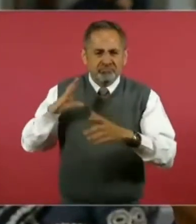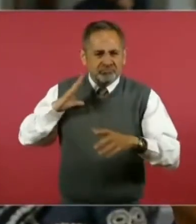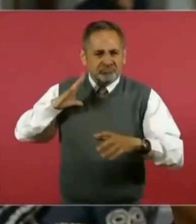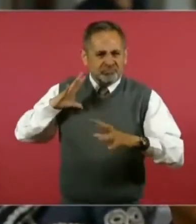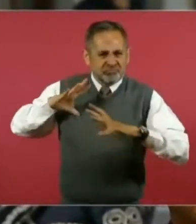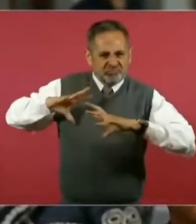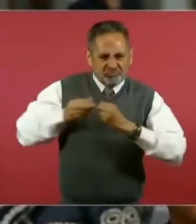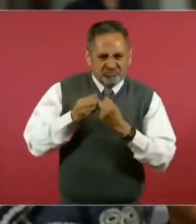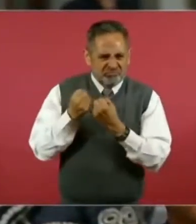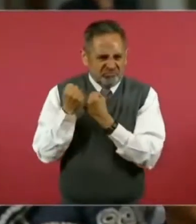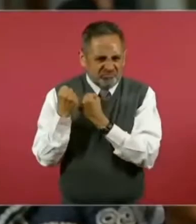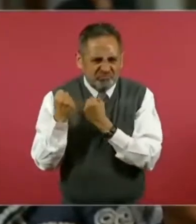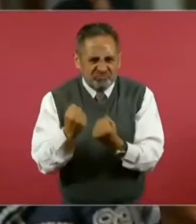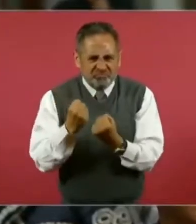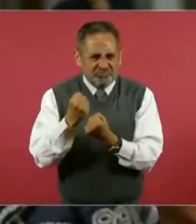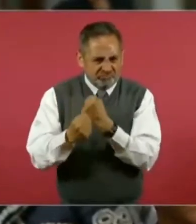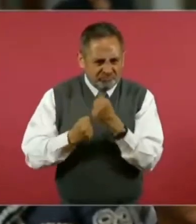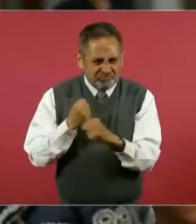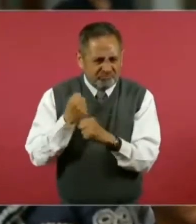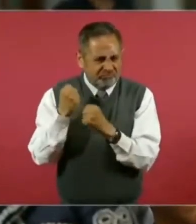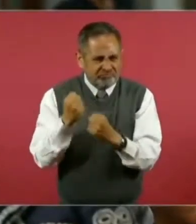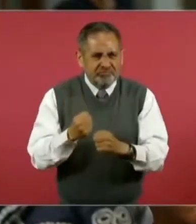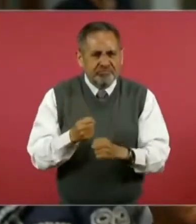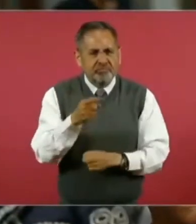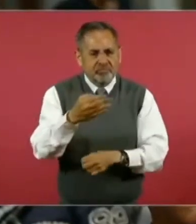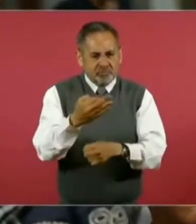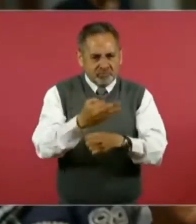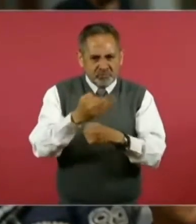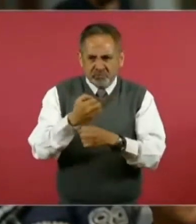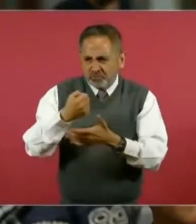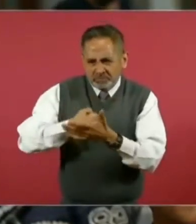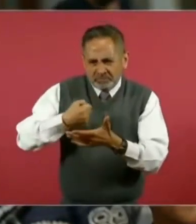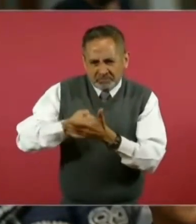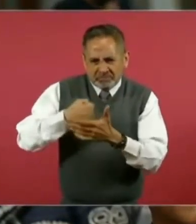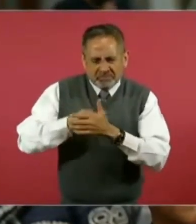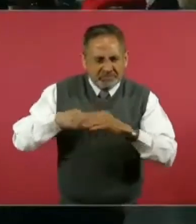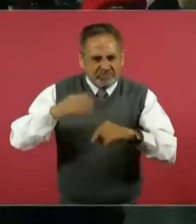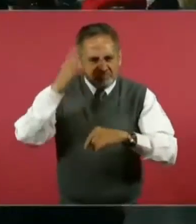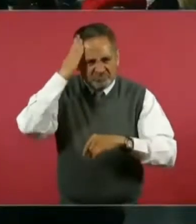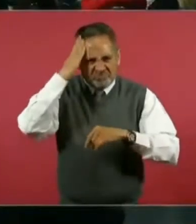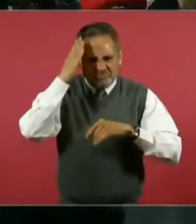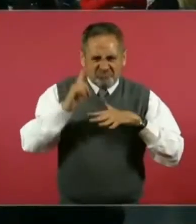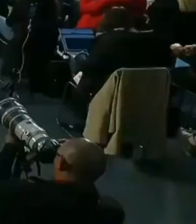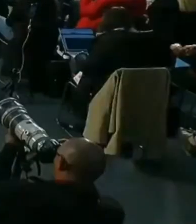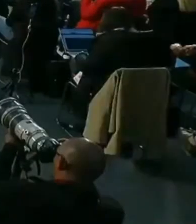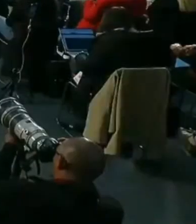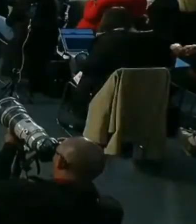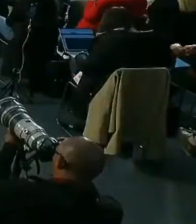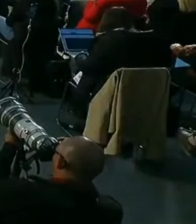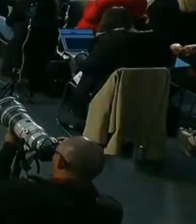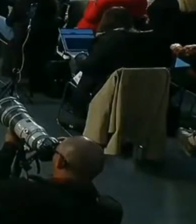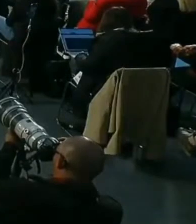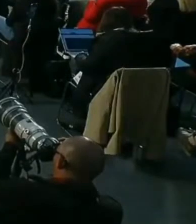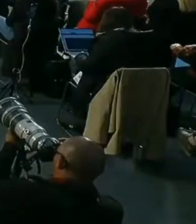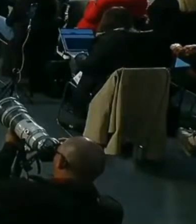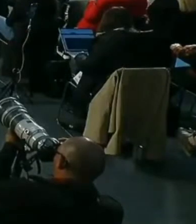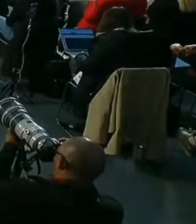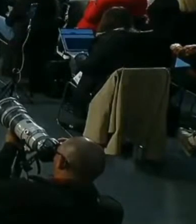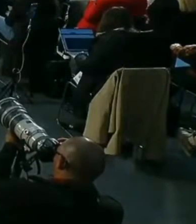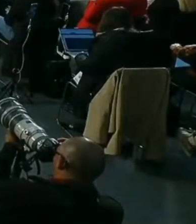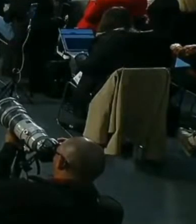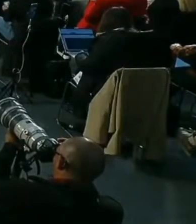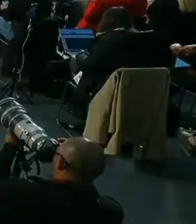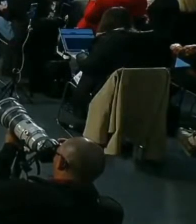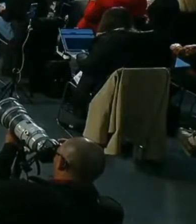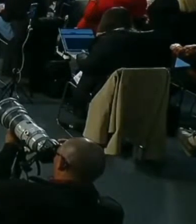fortalecido durante años. Usted en este movimiento ha sido el liderazgo más importante. Nunca dijo adiós a la